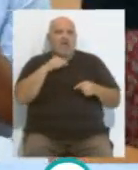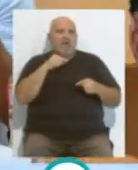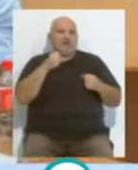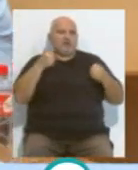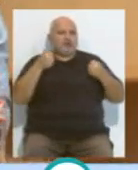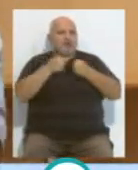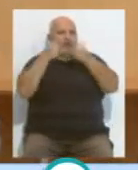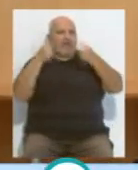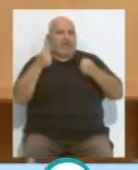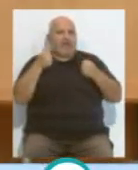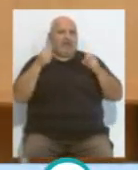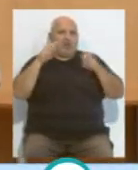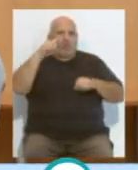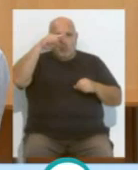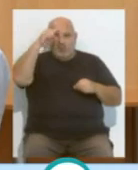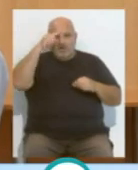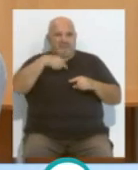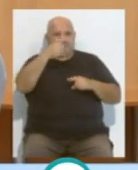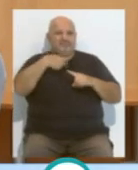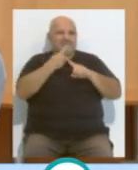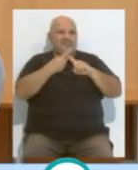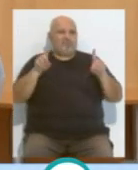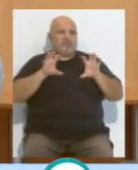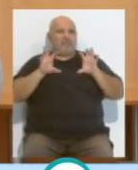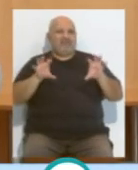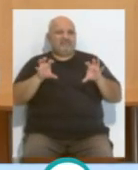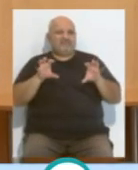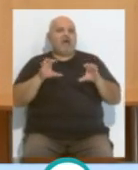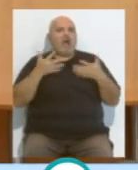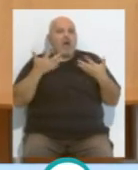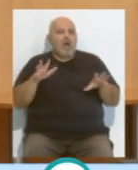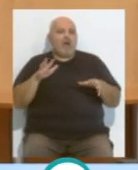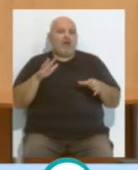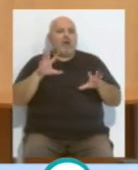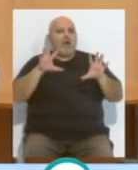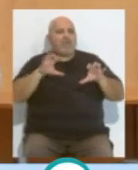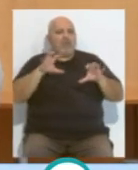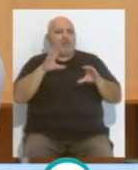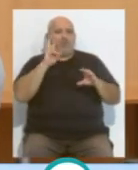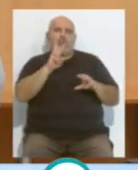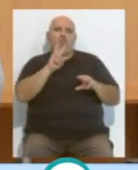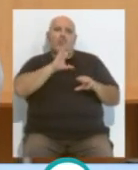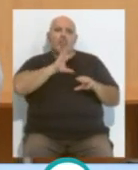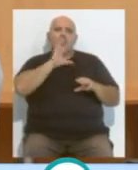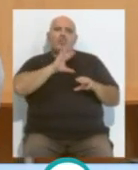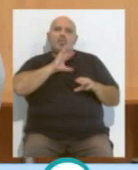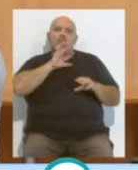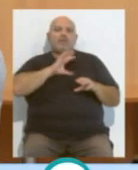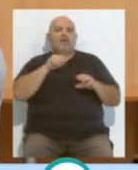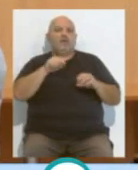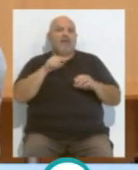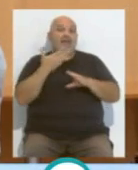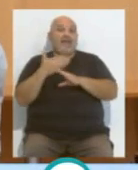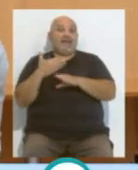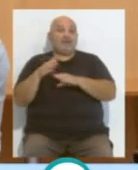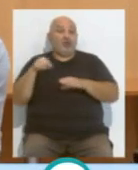choque pues cultural que existe pues es de bastante mérito hemos aprendido todos de todos y con el